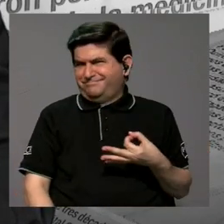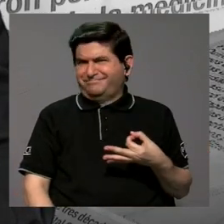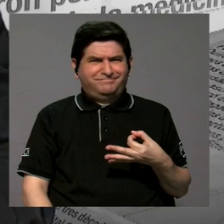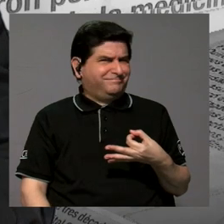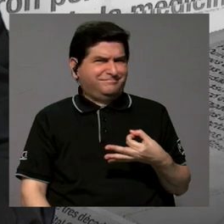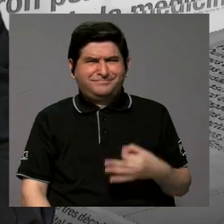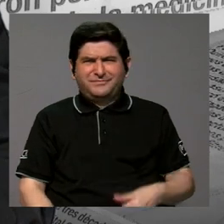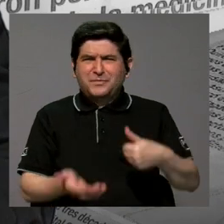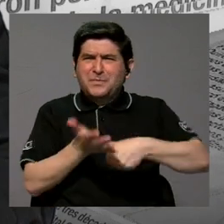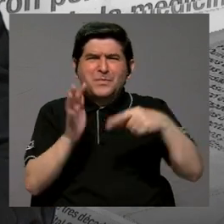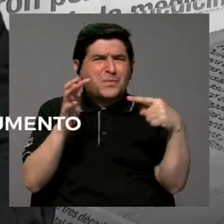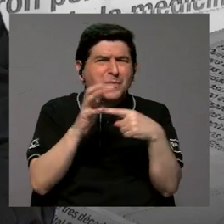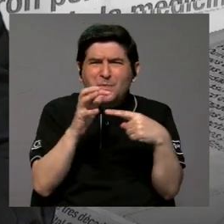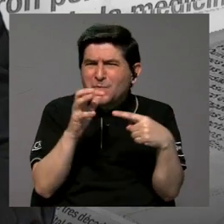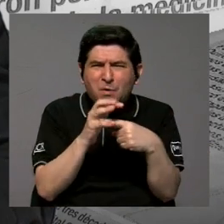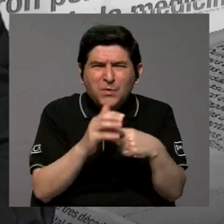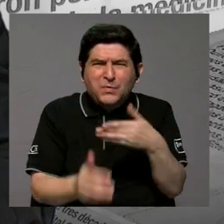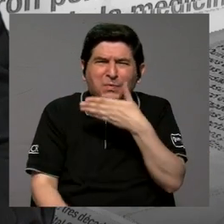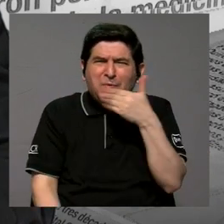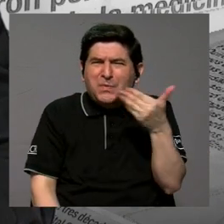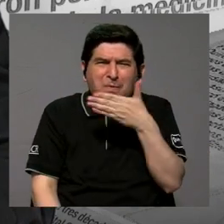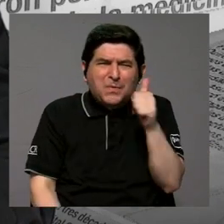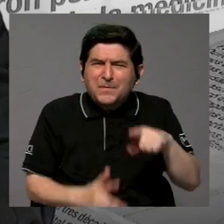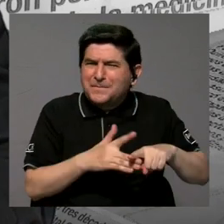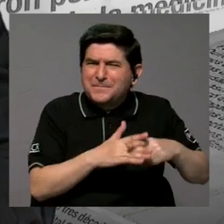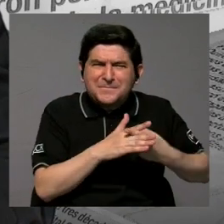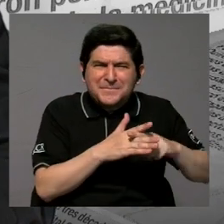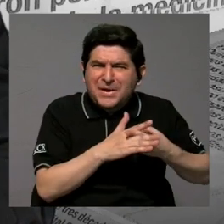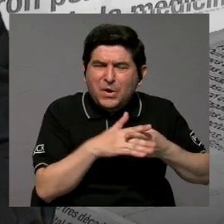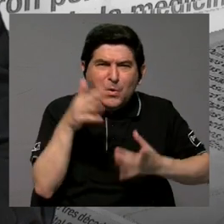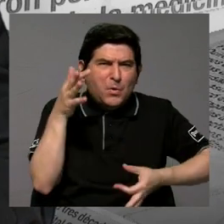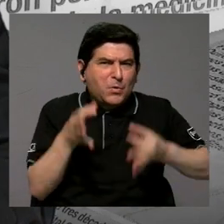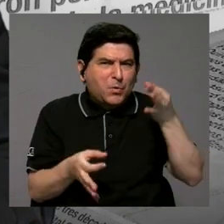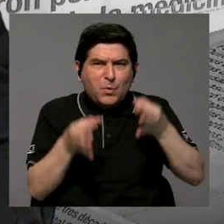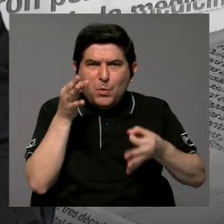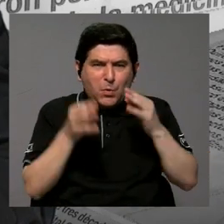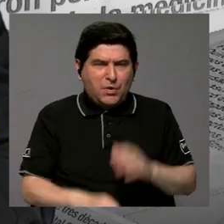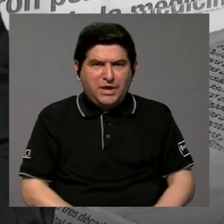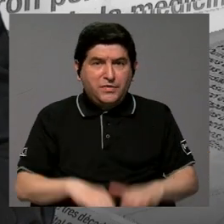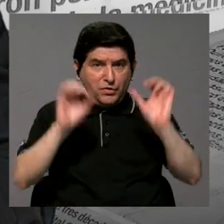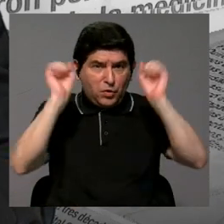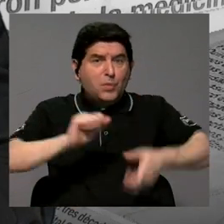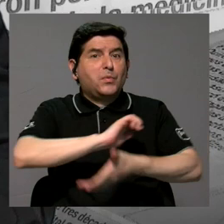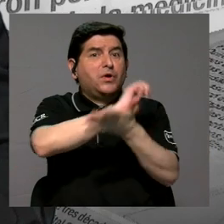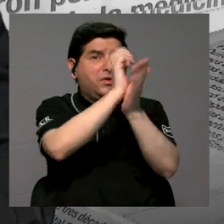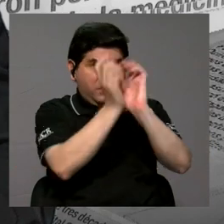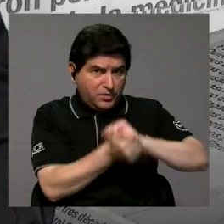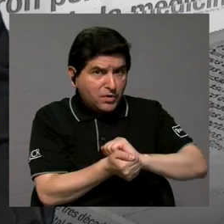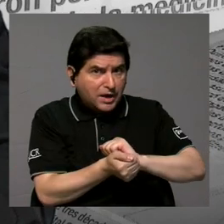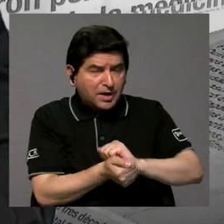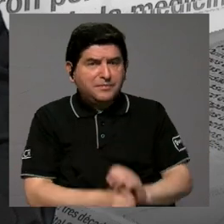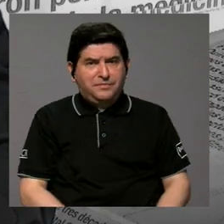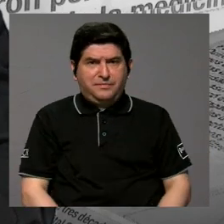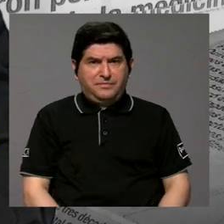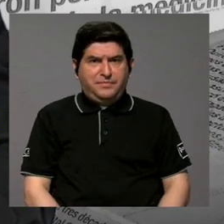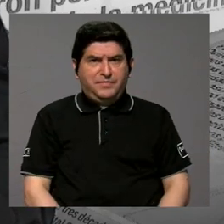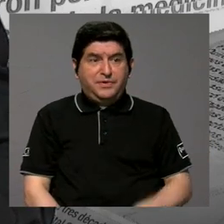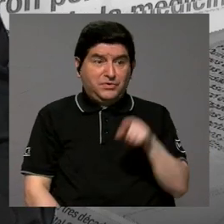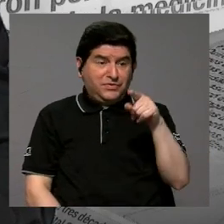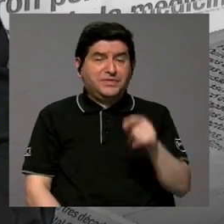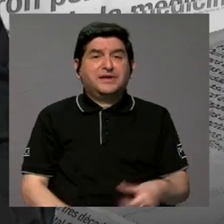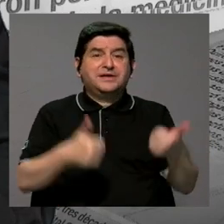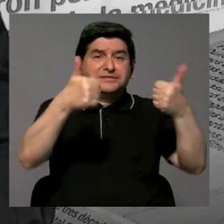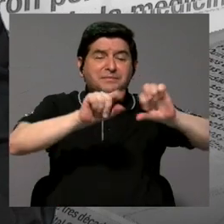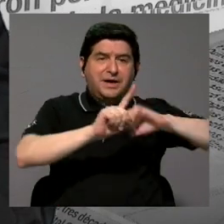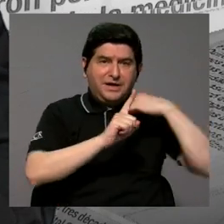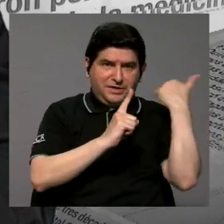a mí que un referéndum sea la mejor, el mejor instrumento jurídico para lograr cambios que fueron cambios de